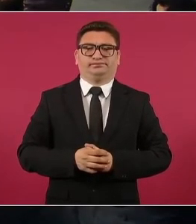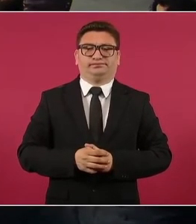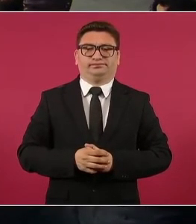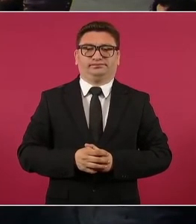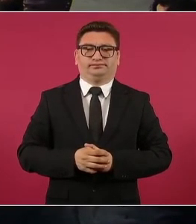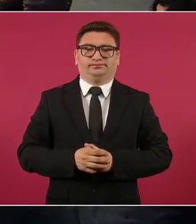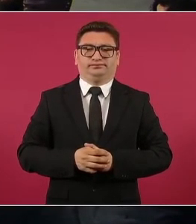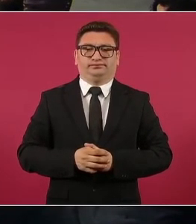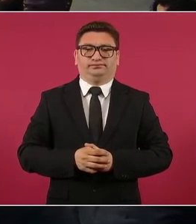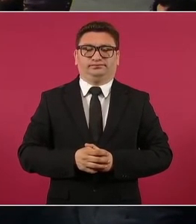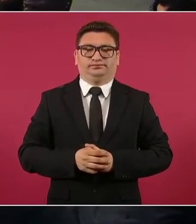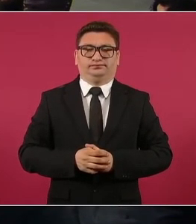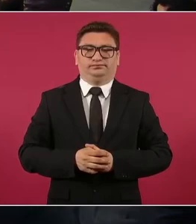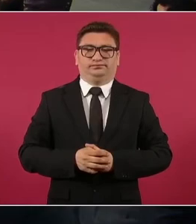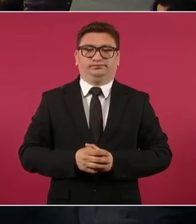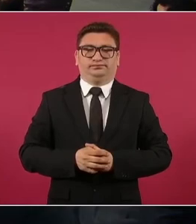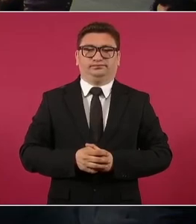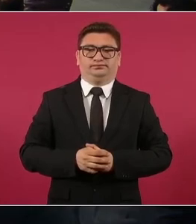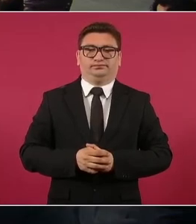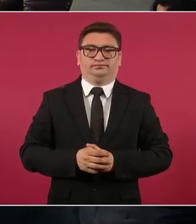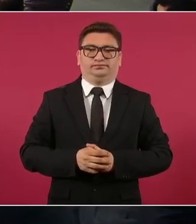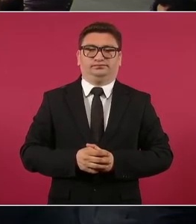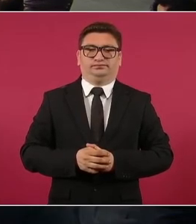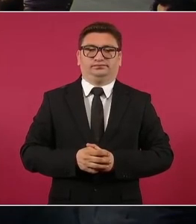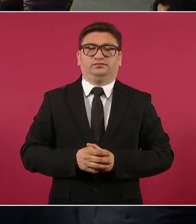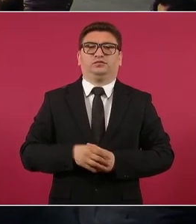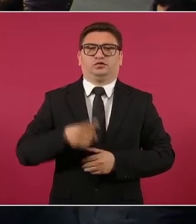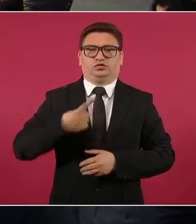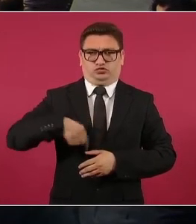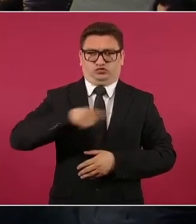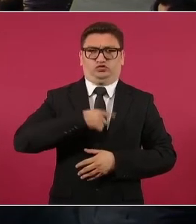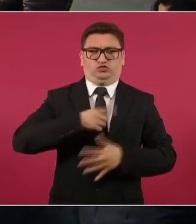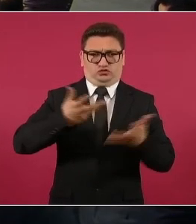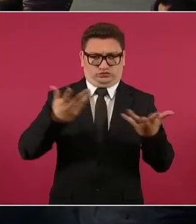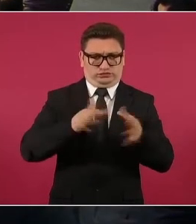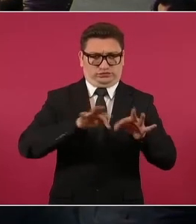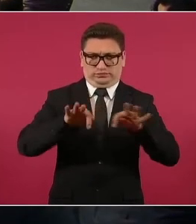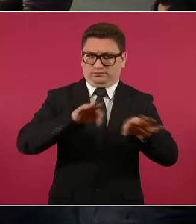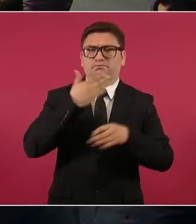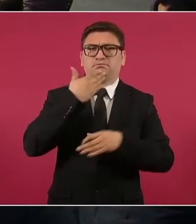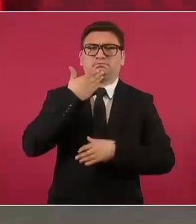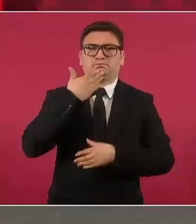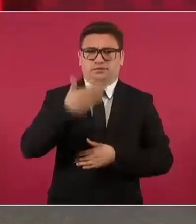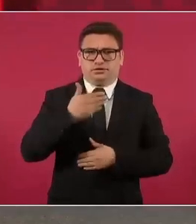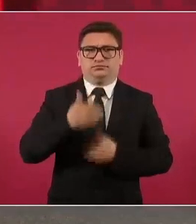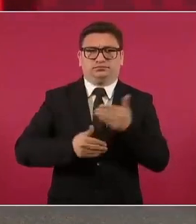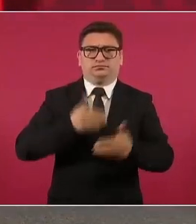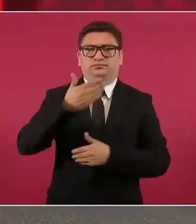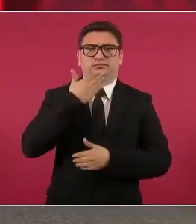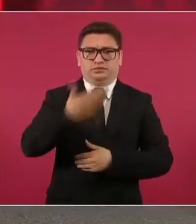vamos bien, vamos bien. Además,